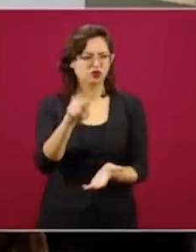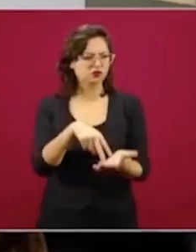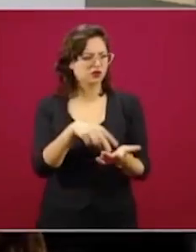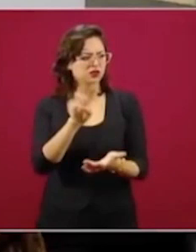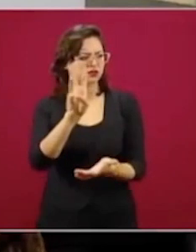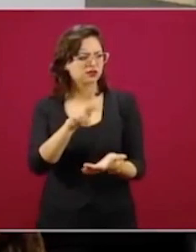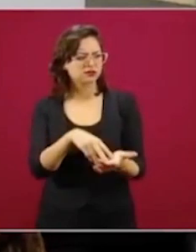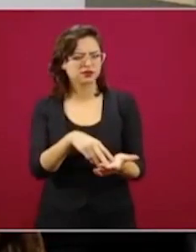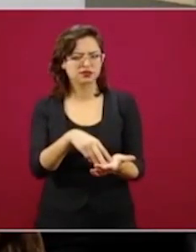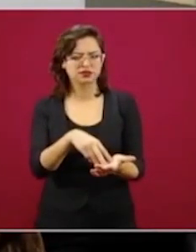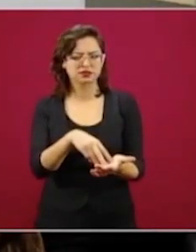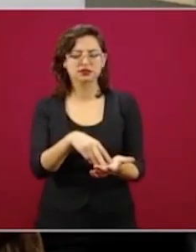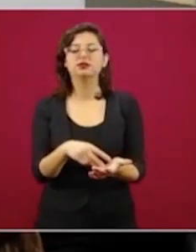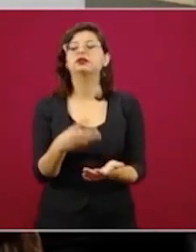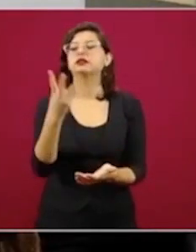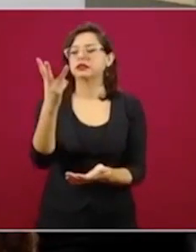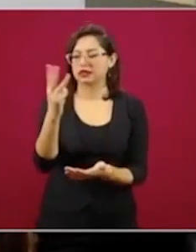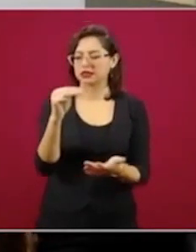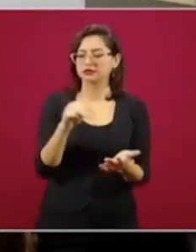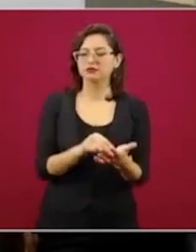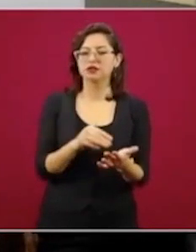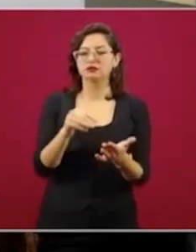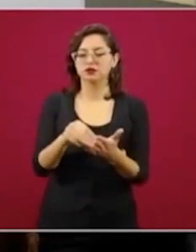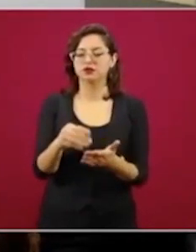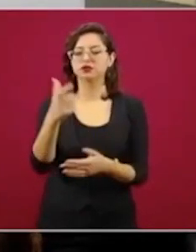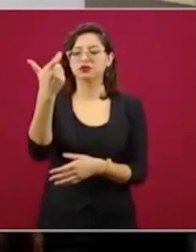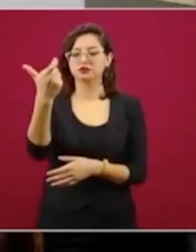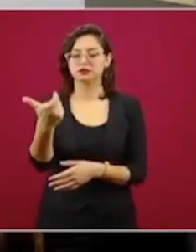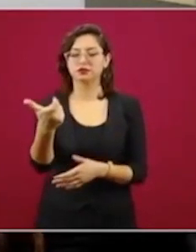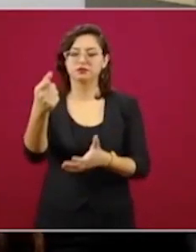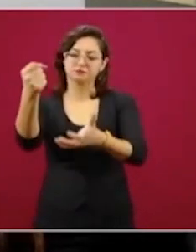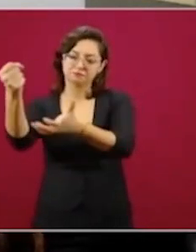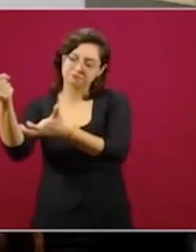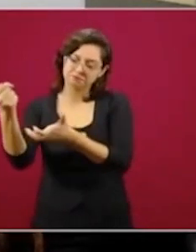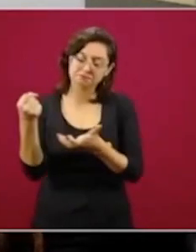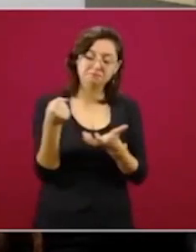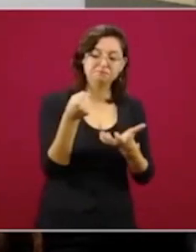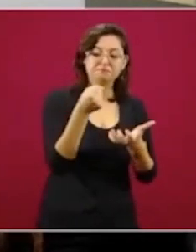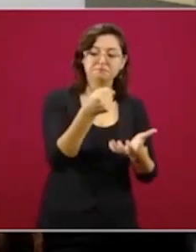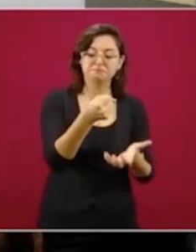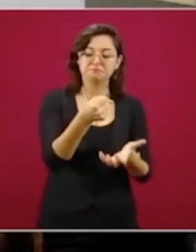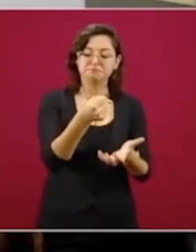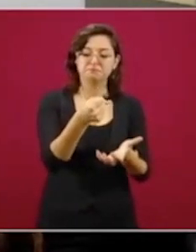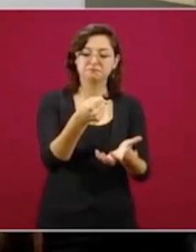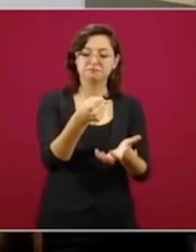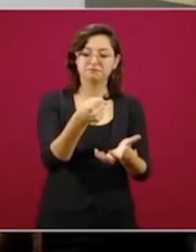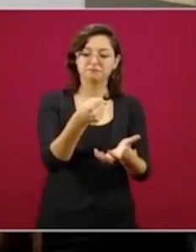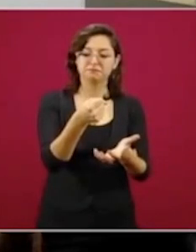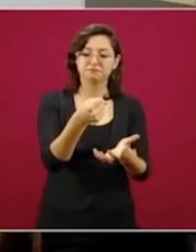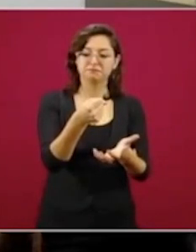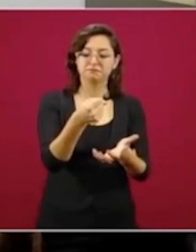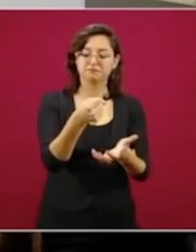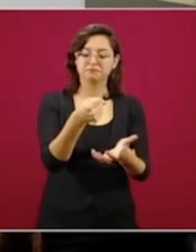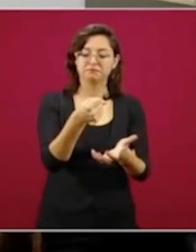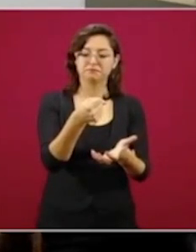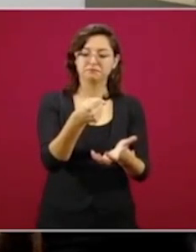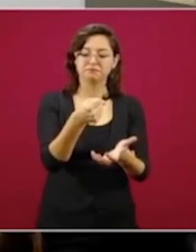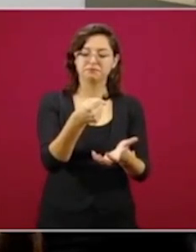mil, tres mil millones de pesos. Eso es para